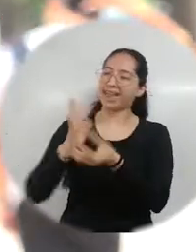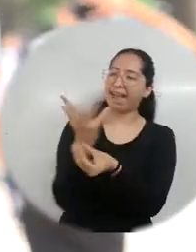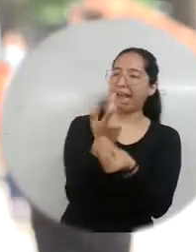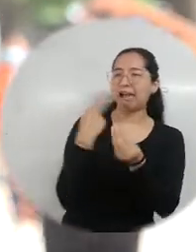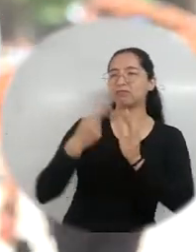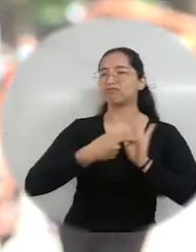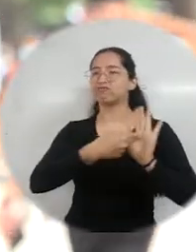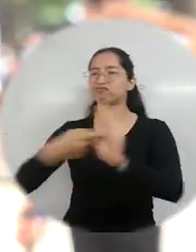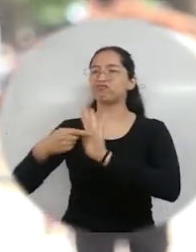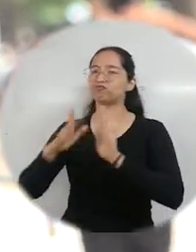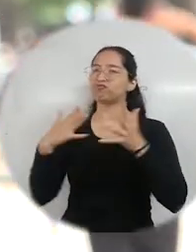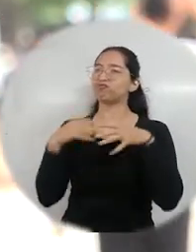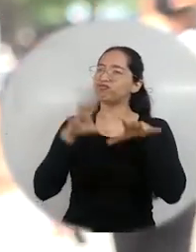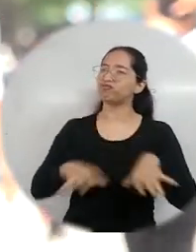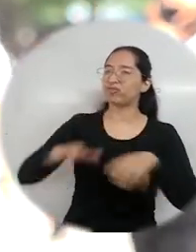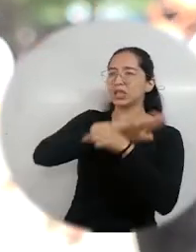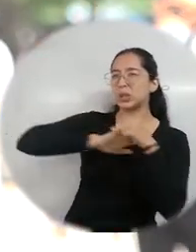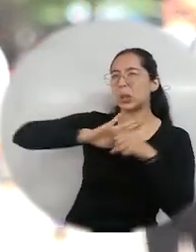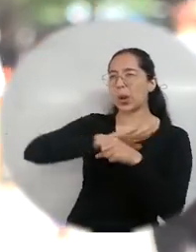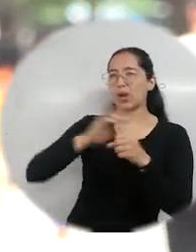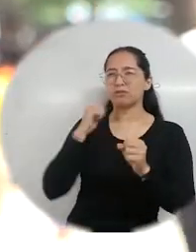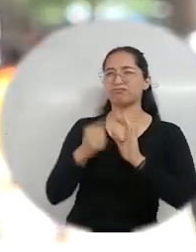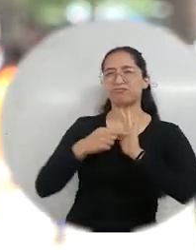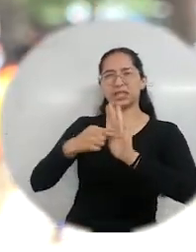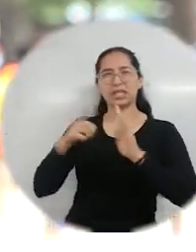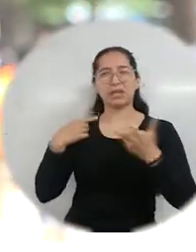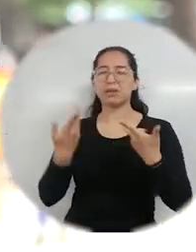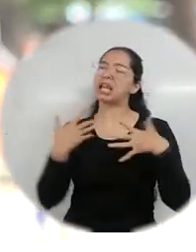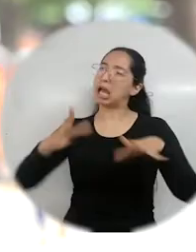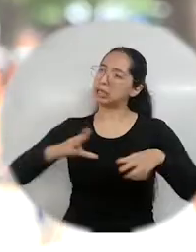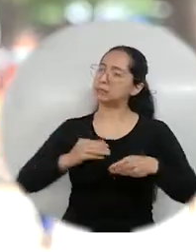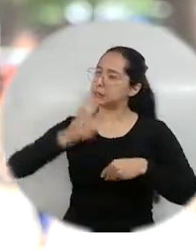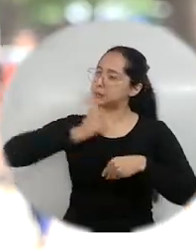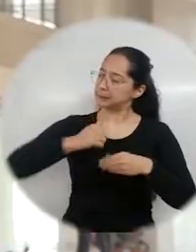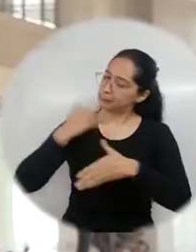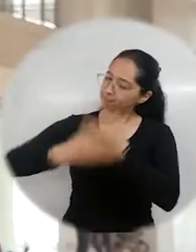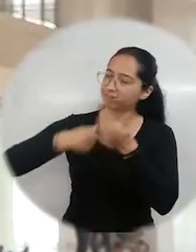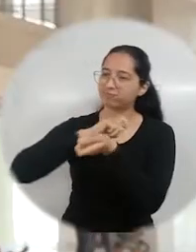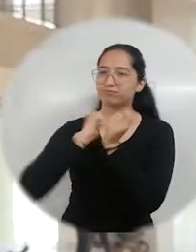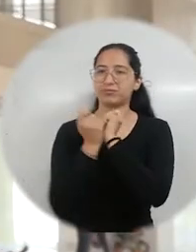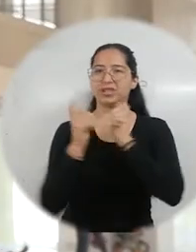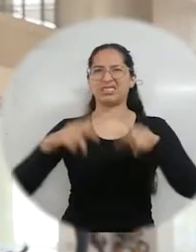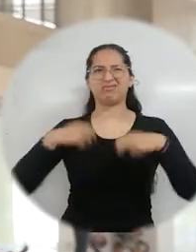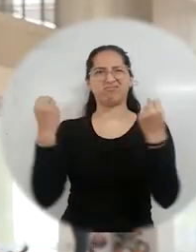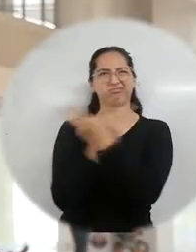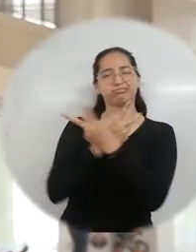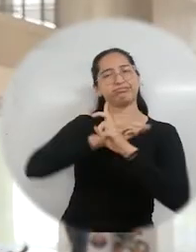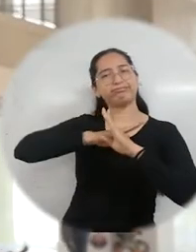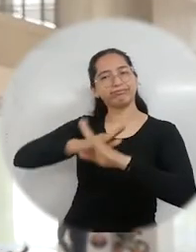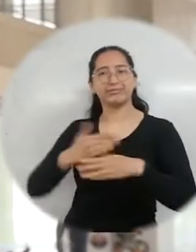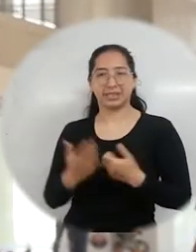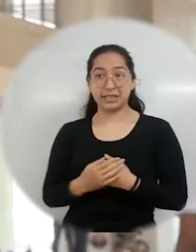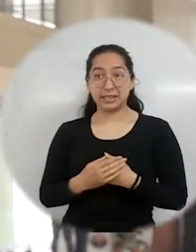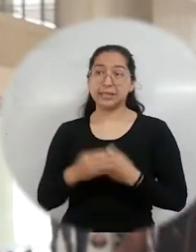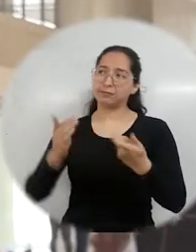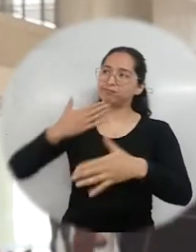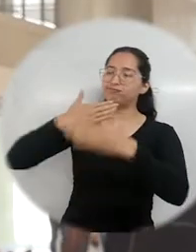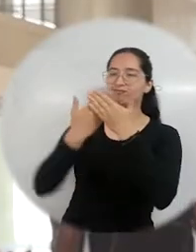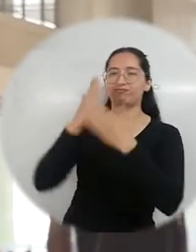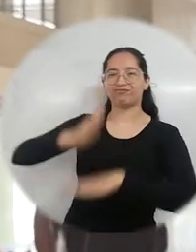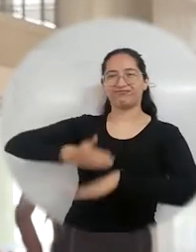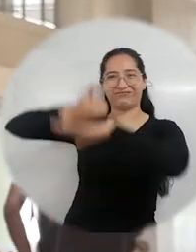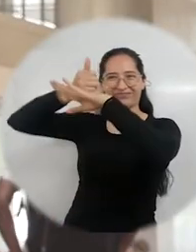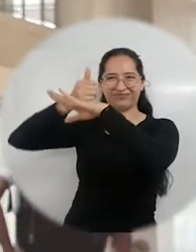pintando, y hemos sido resilientes de todo este proceso de violencia. Reconocer a la universidad que